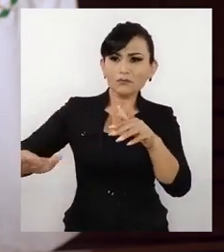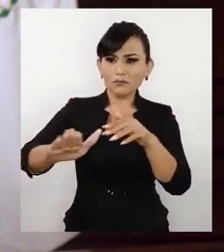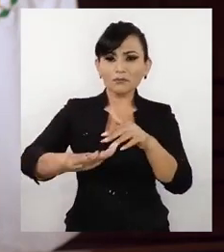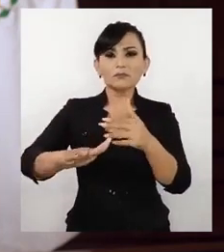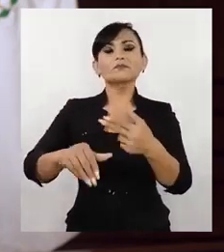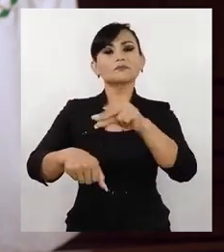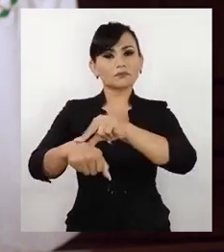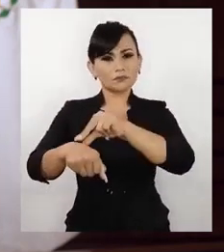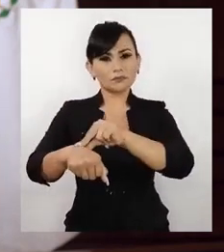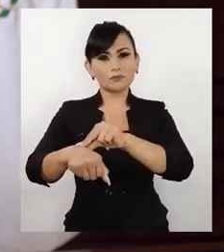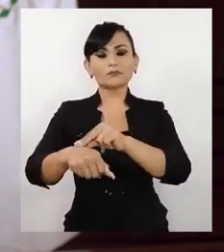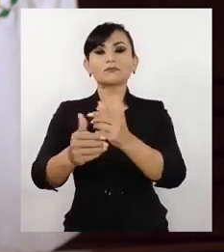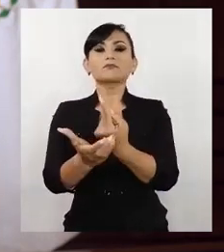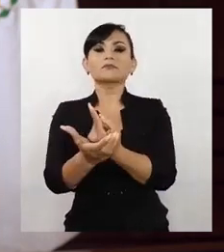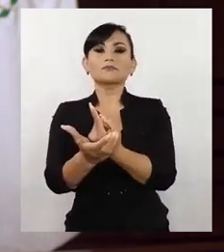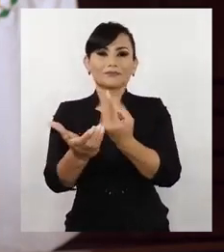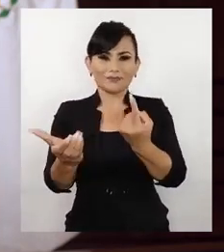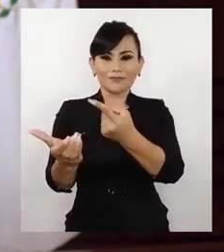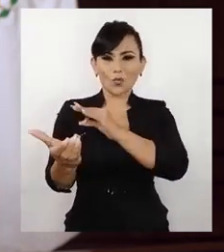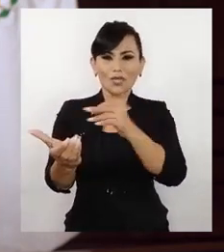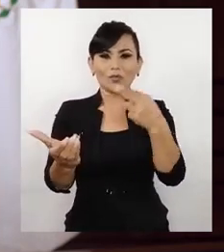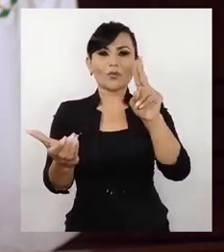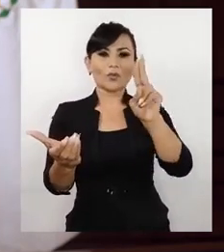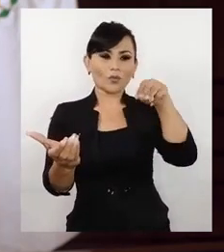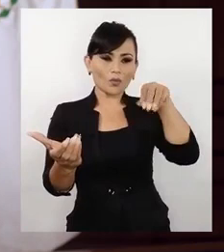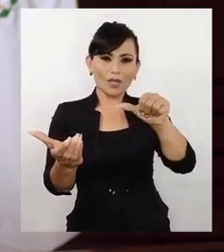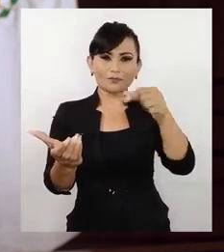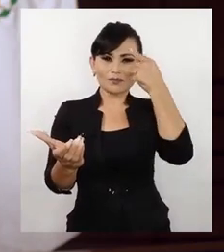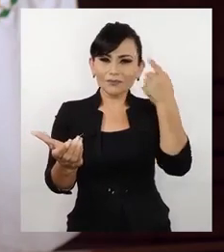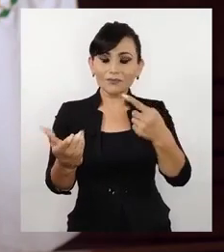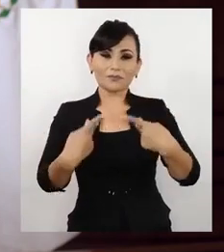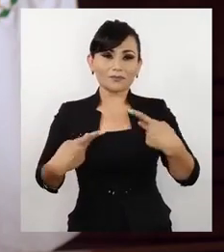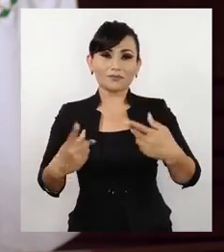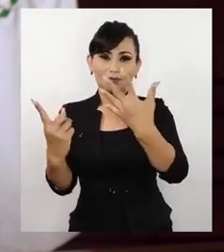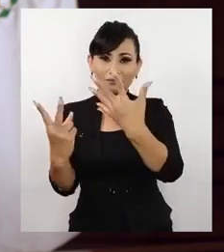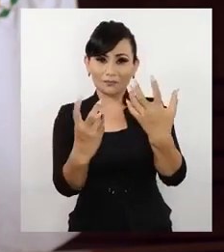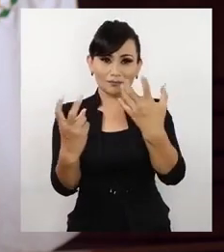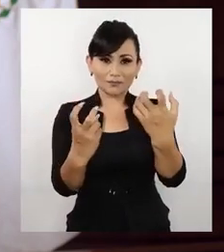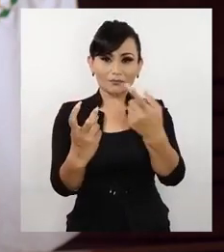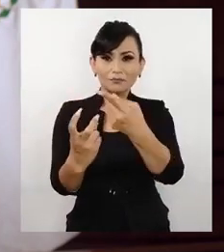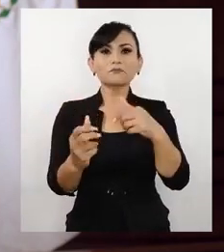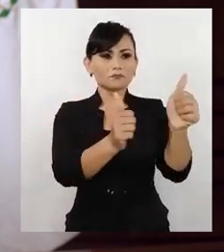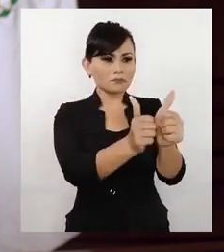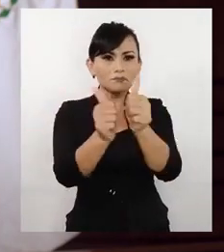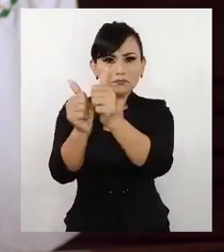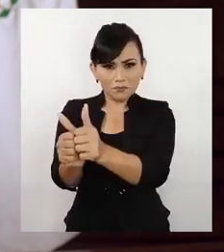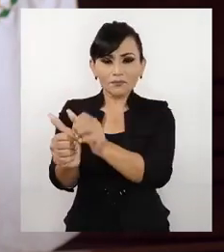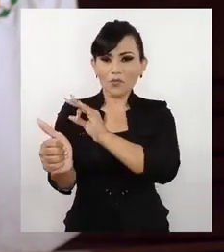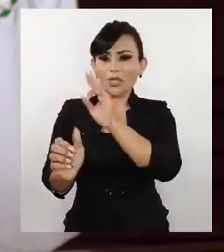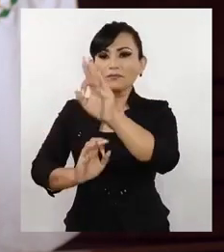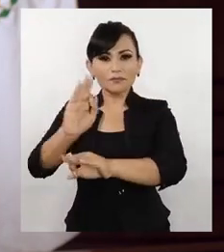a la enfermedad para su atención y seguimiento pueden acudir a la unidad médica de